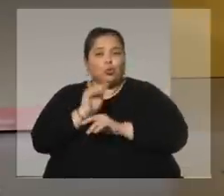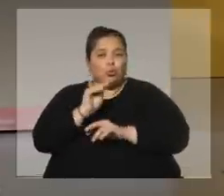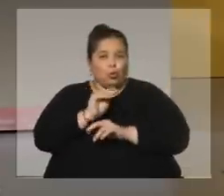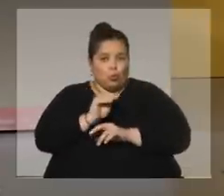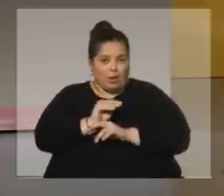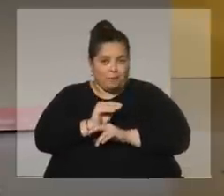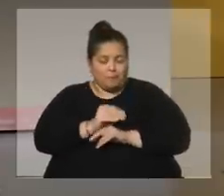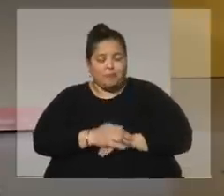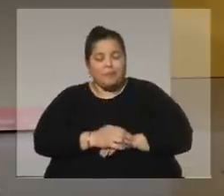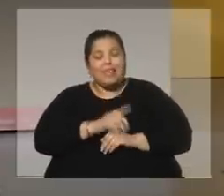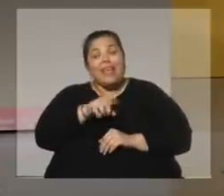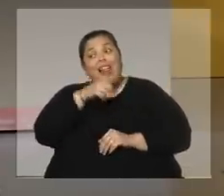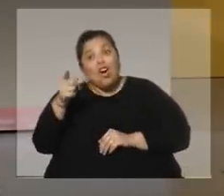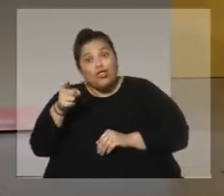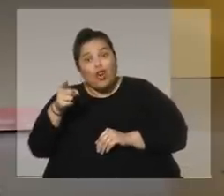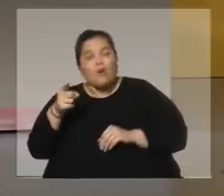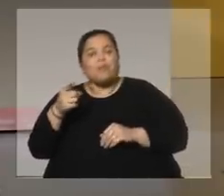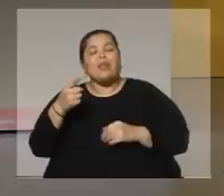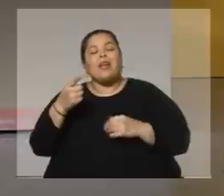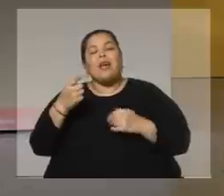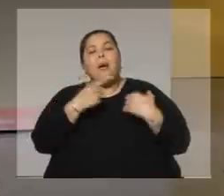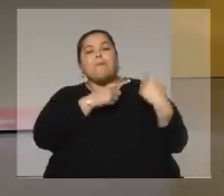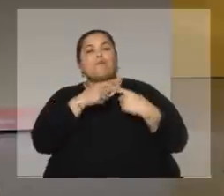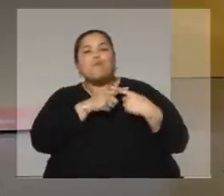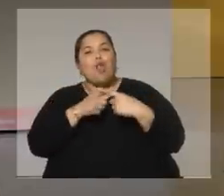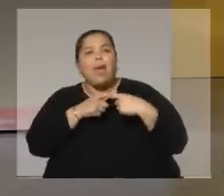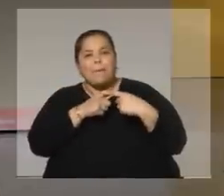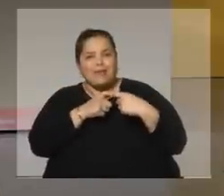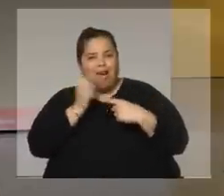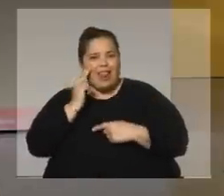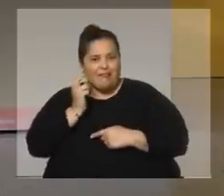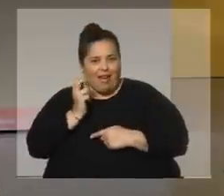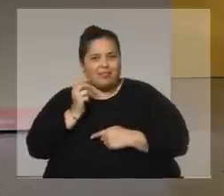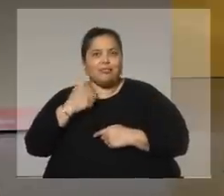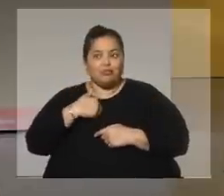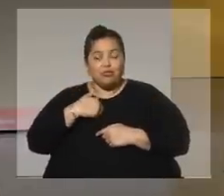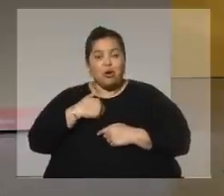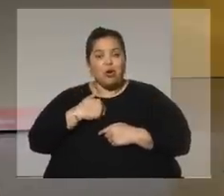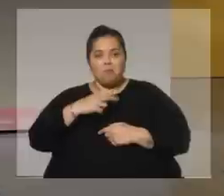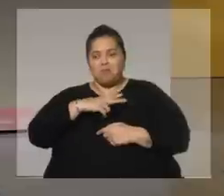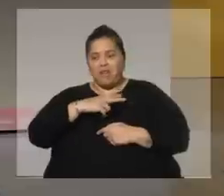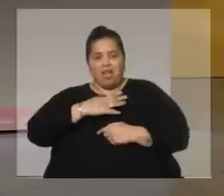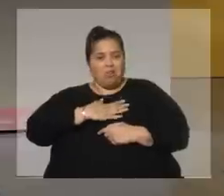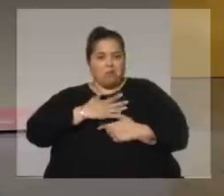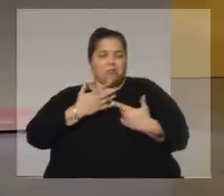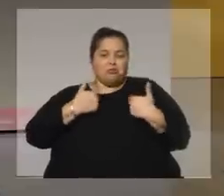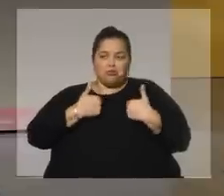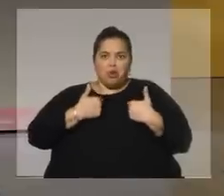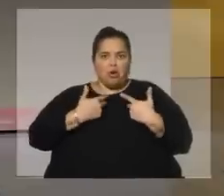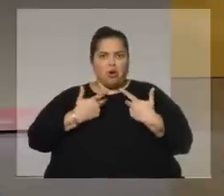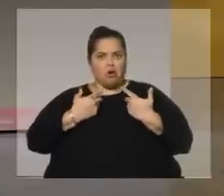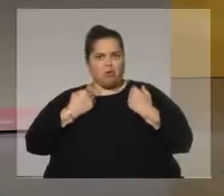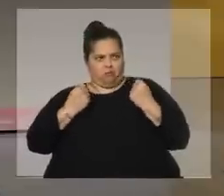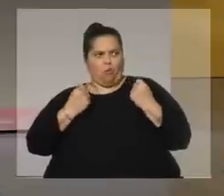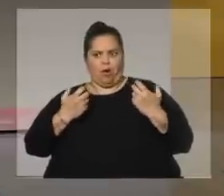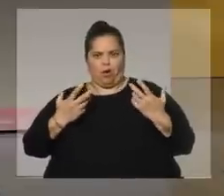Y después, el de polémica llegó de casualidad. Yo en la intimidad soy un tipo muy itálico,